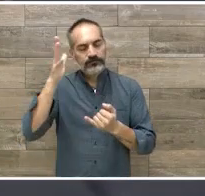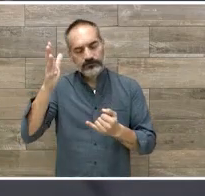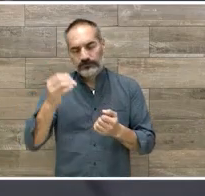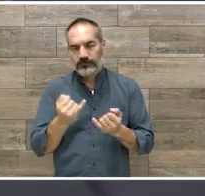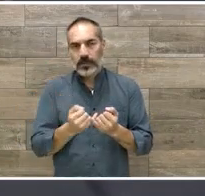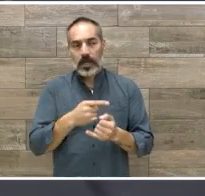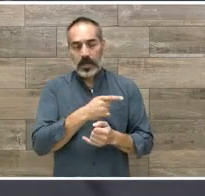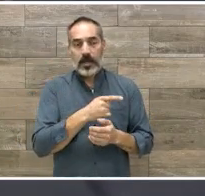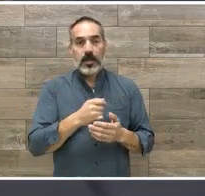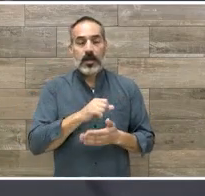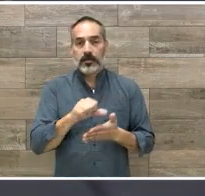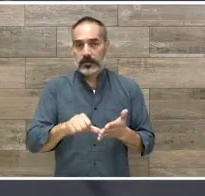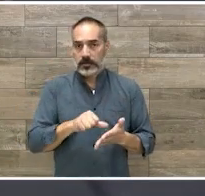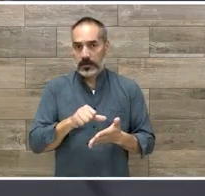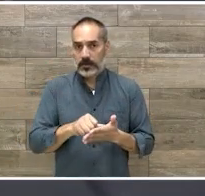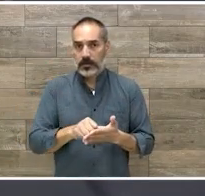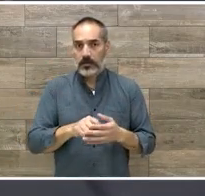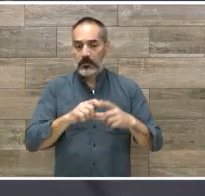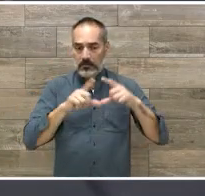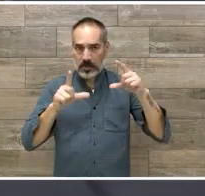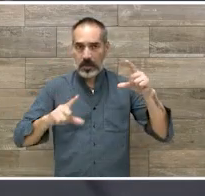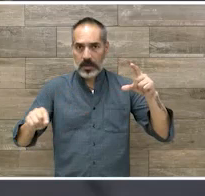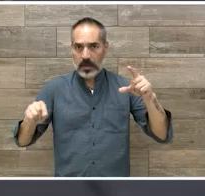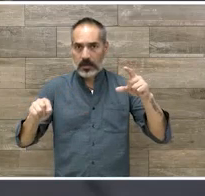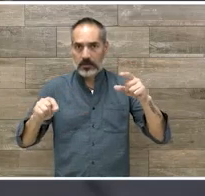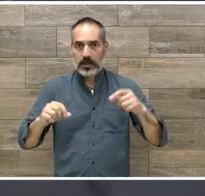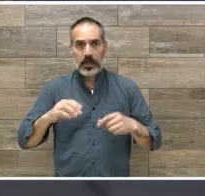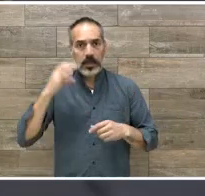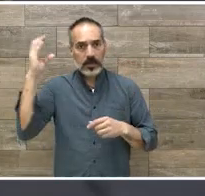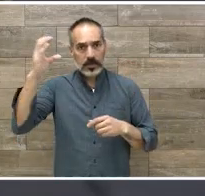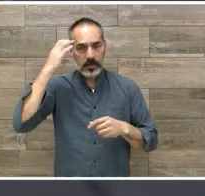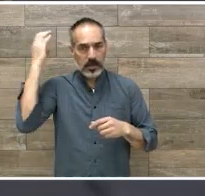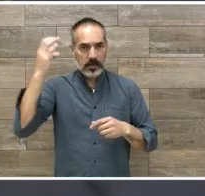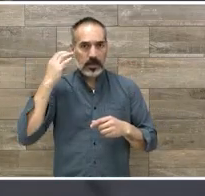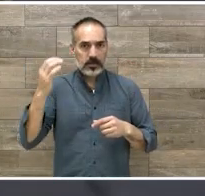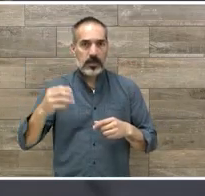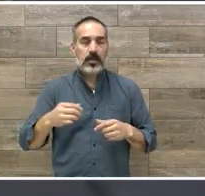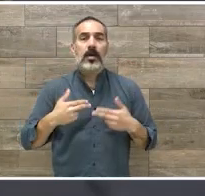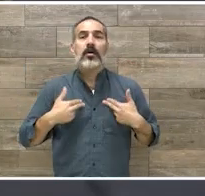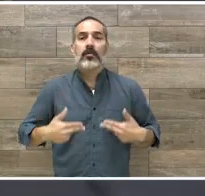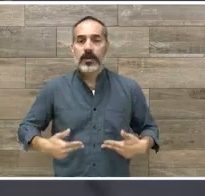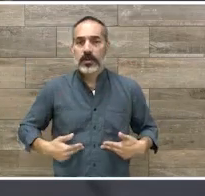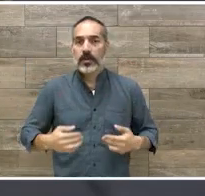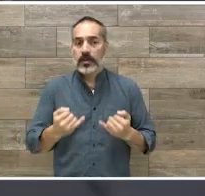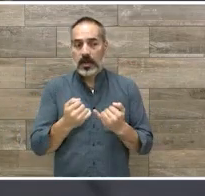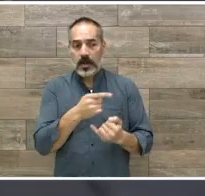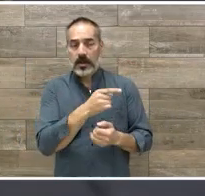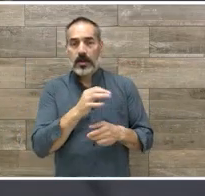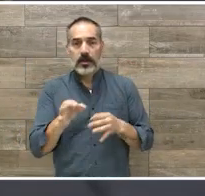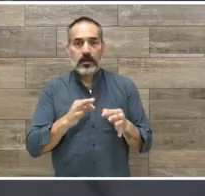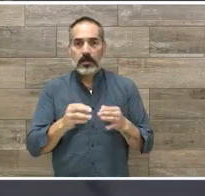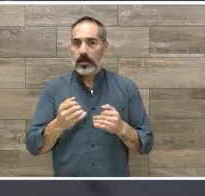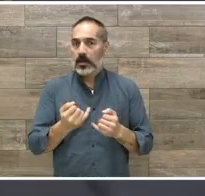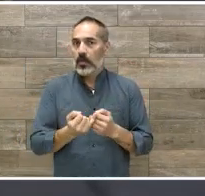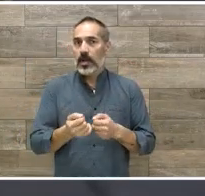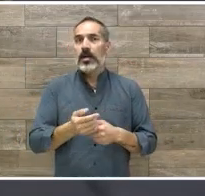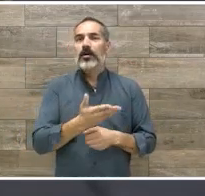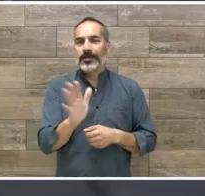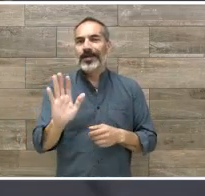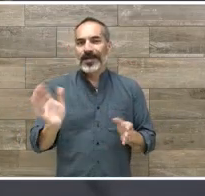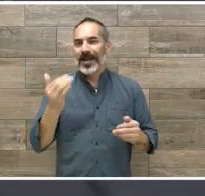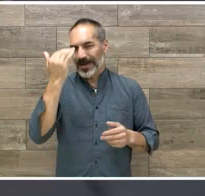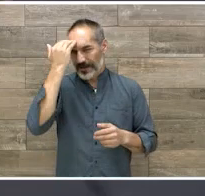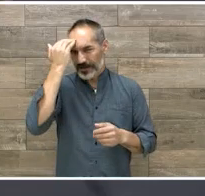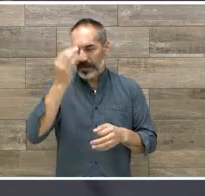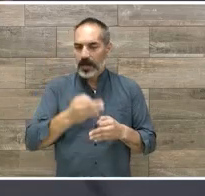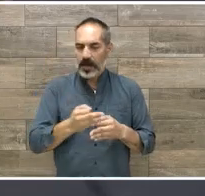Universitario de Ciencias y Humanidades. Y ustedes pues ya la conocerán en esta entrevista. Y pues me da muchísimo